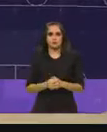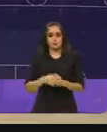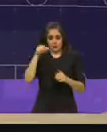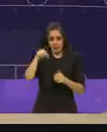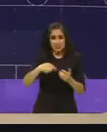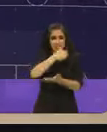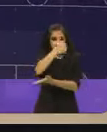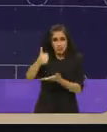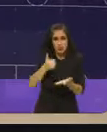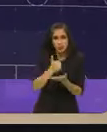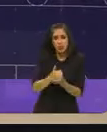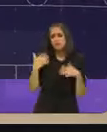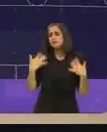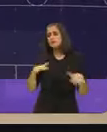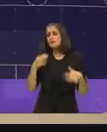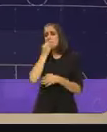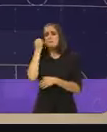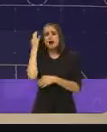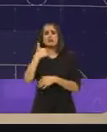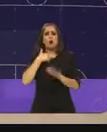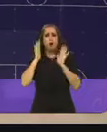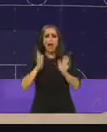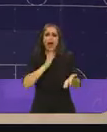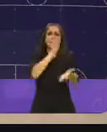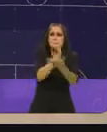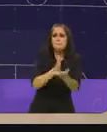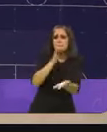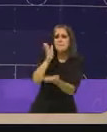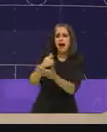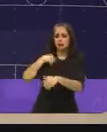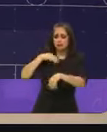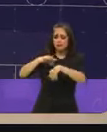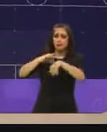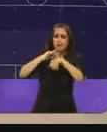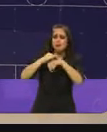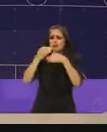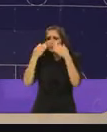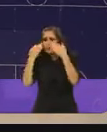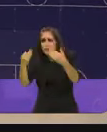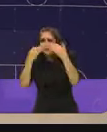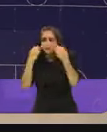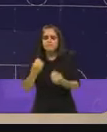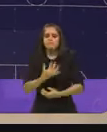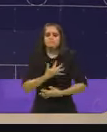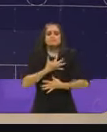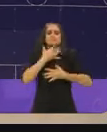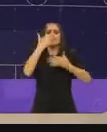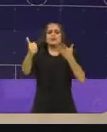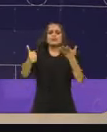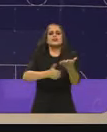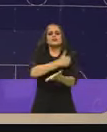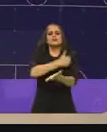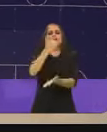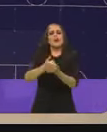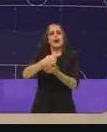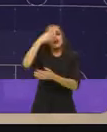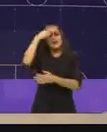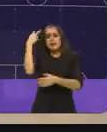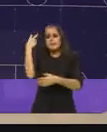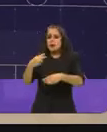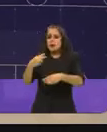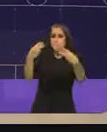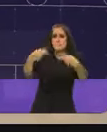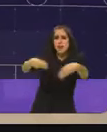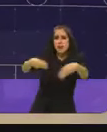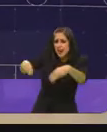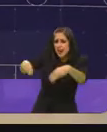fantástica la he recorrido la he vivido la he respirado es una ciudad de mercados y de